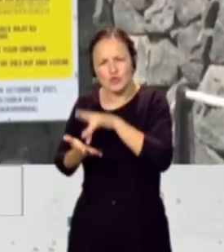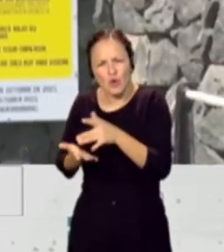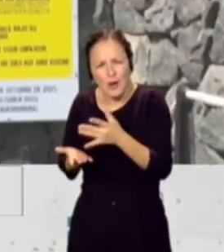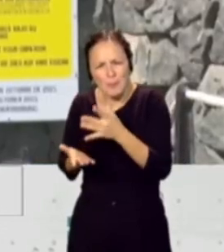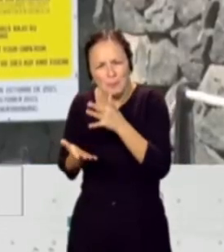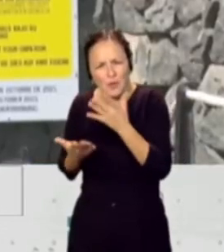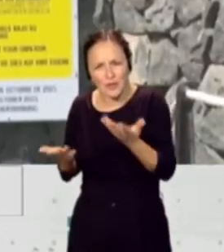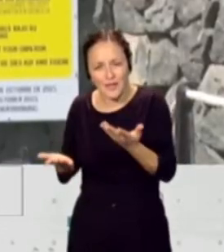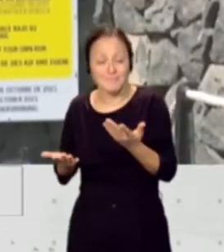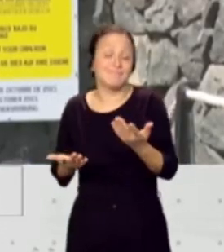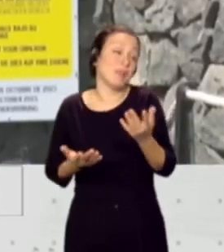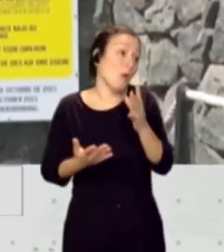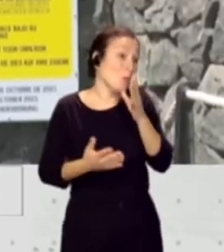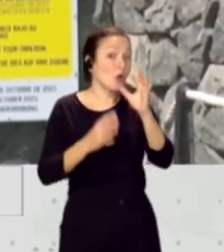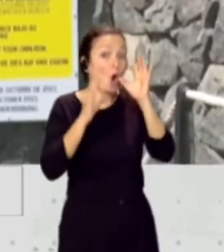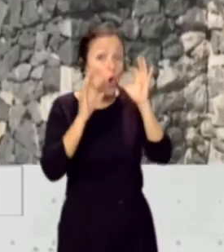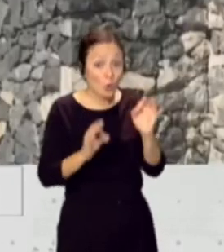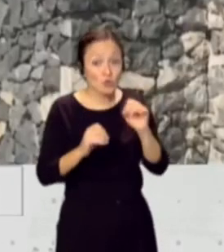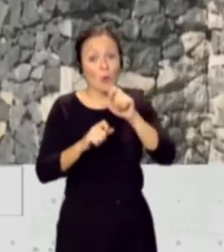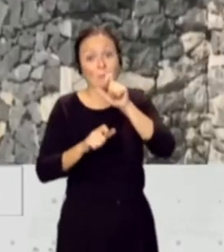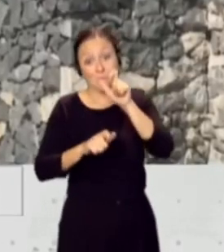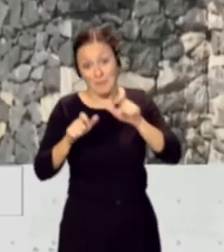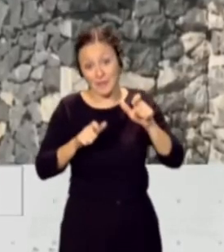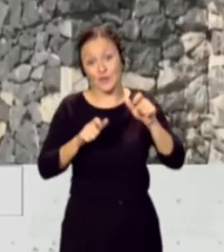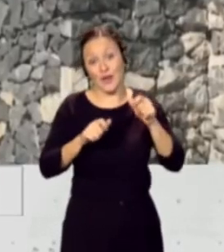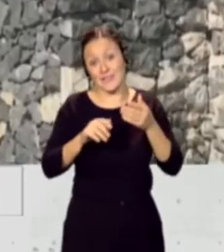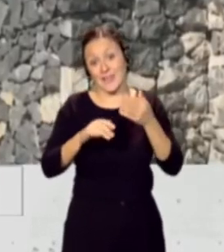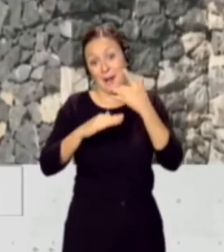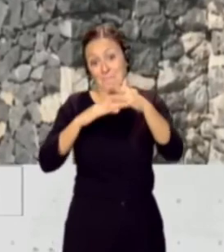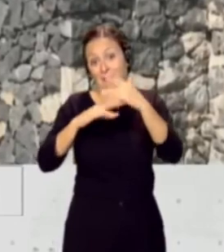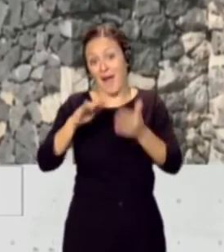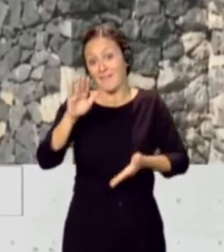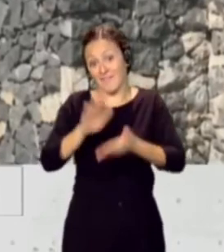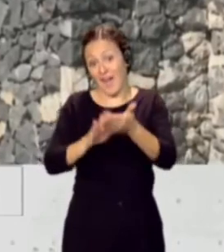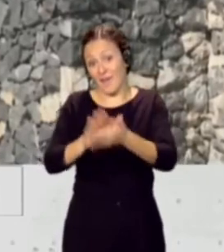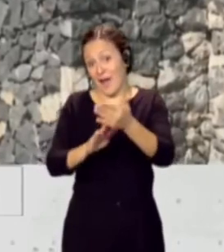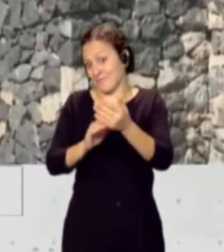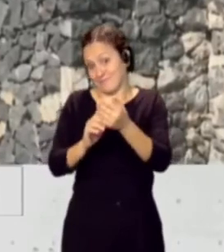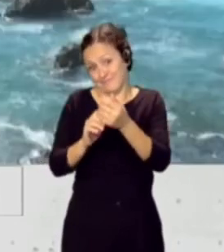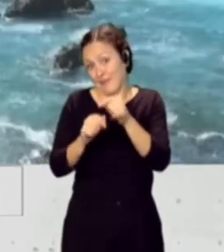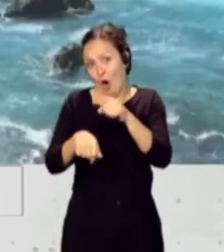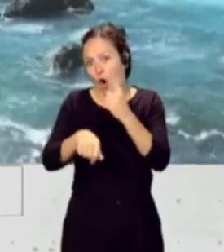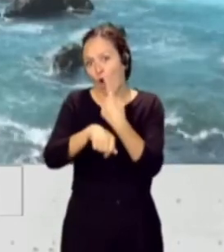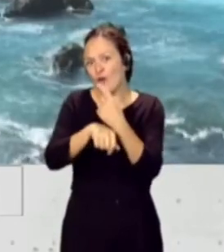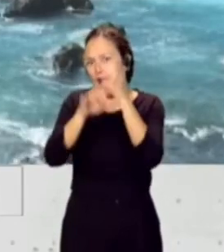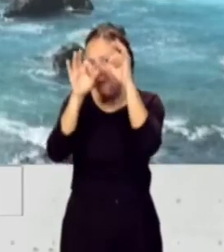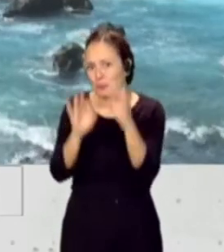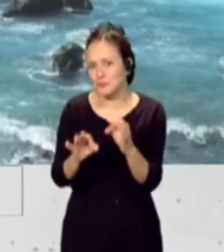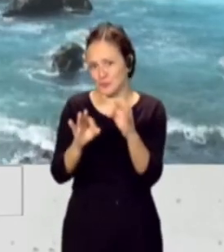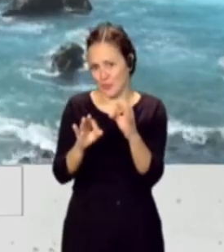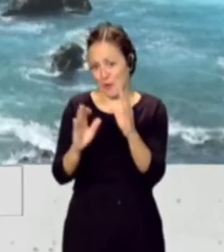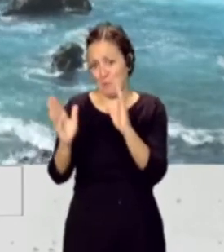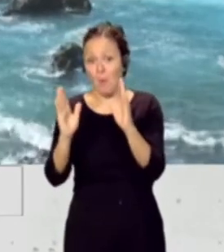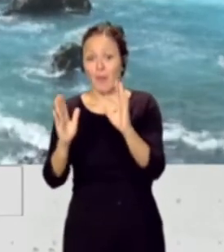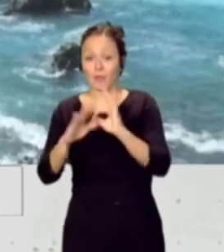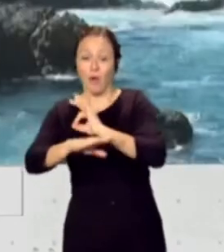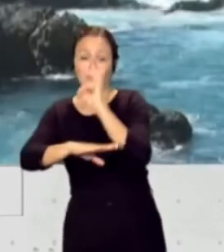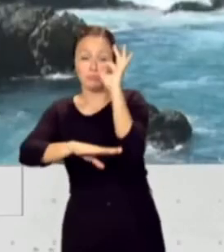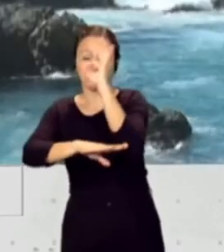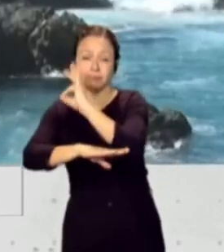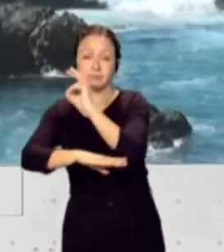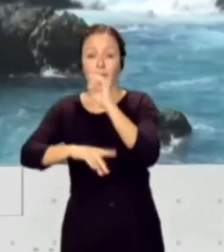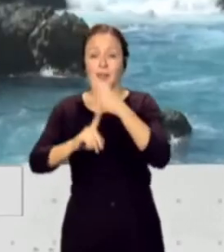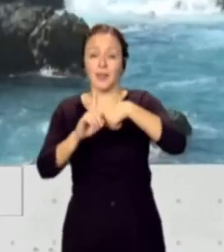Es el horario donde mayor número de personas están interactuando en espacios acuáticos. Es el momento del día ideal, la mejor